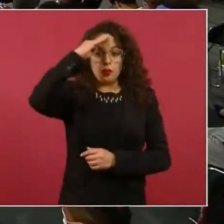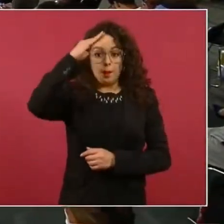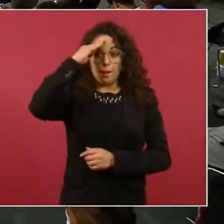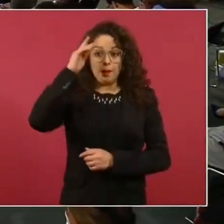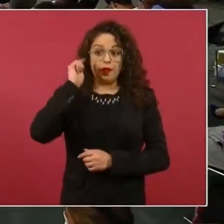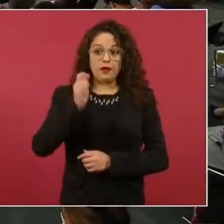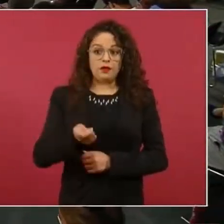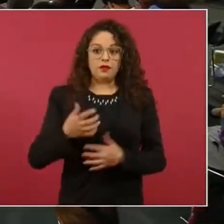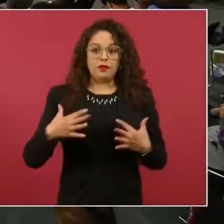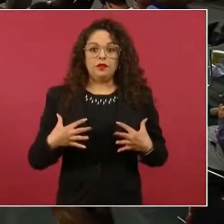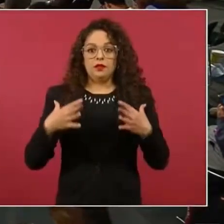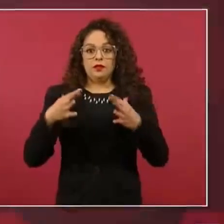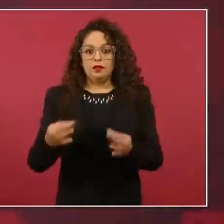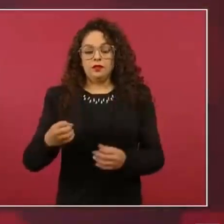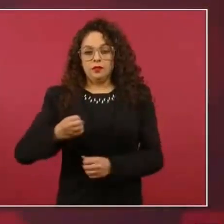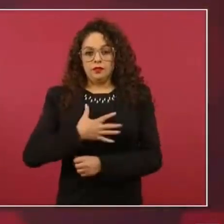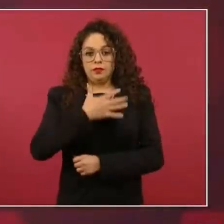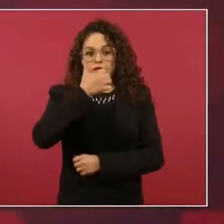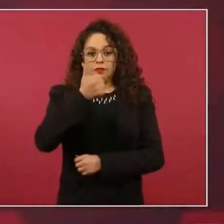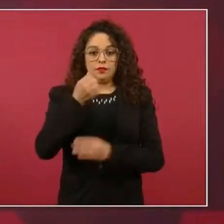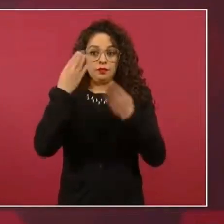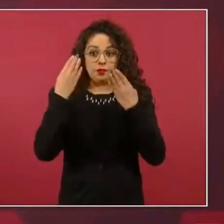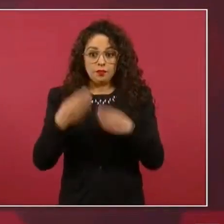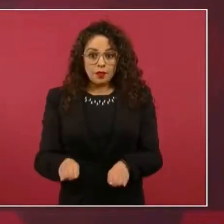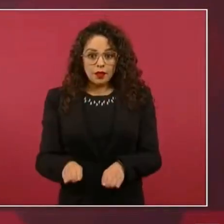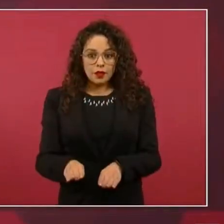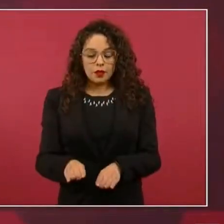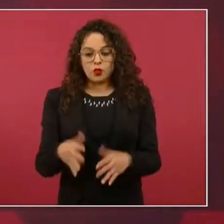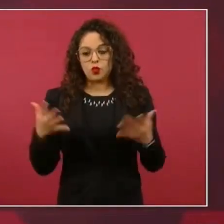Tuvimos que enfrentar oposición del Banco de México.